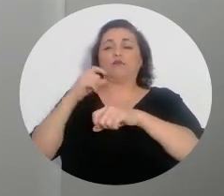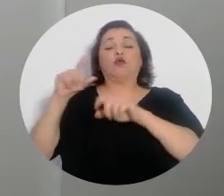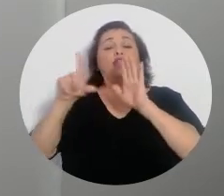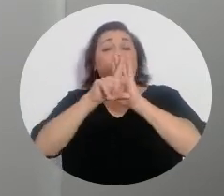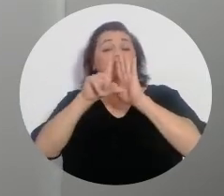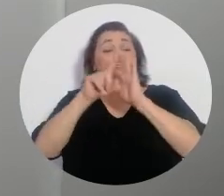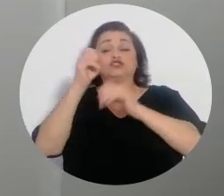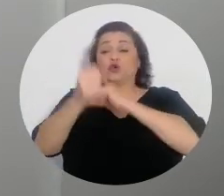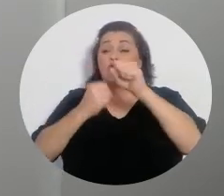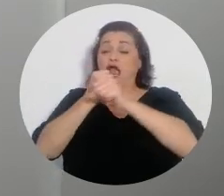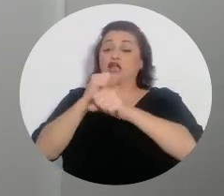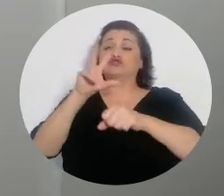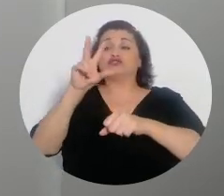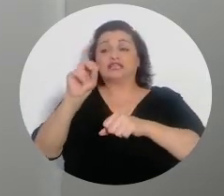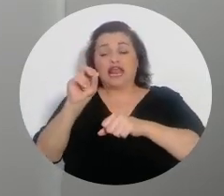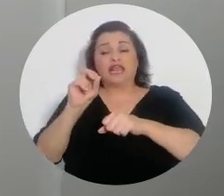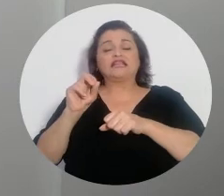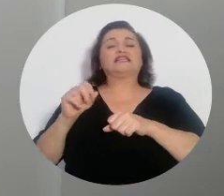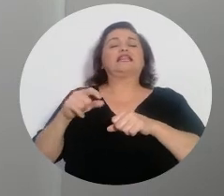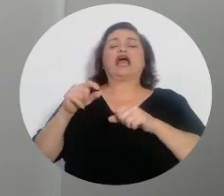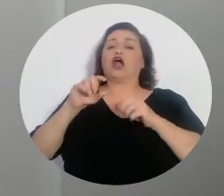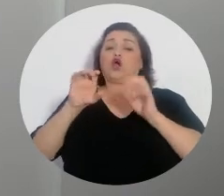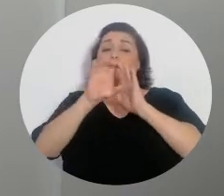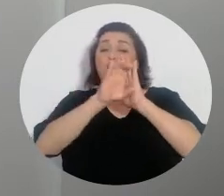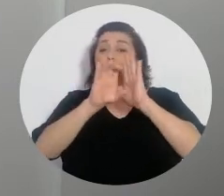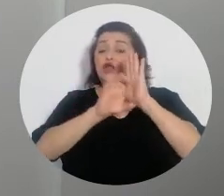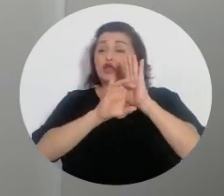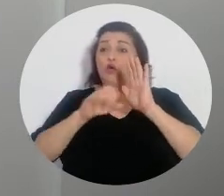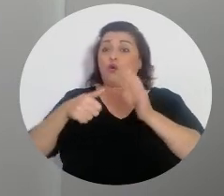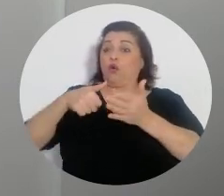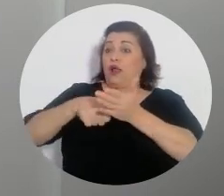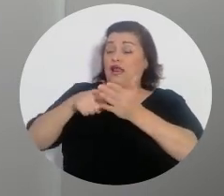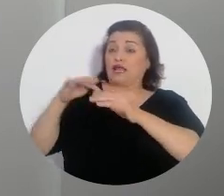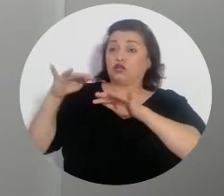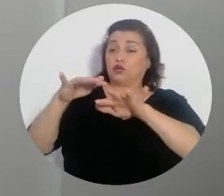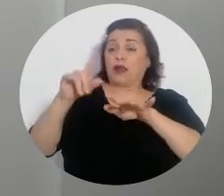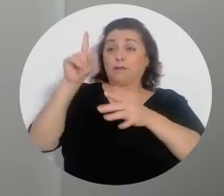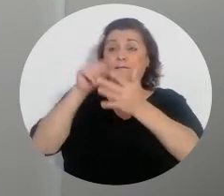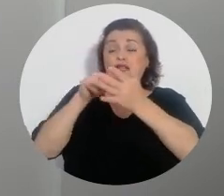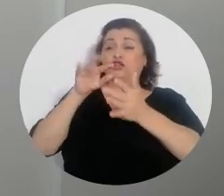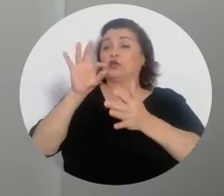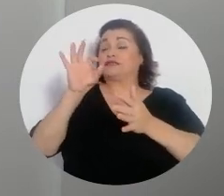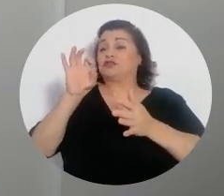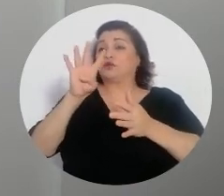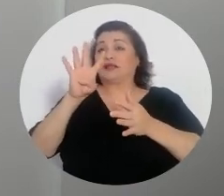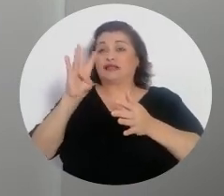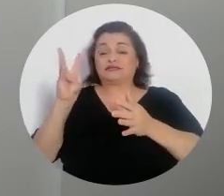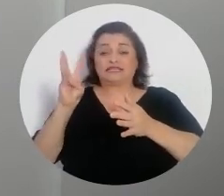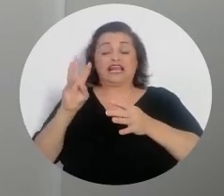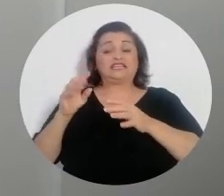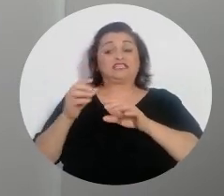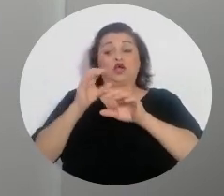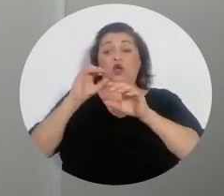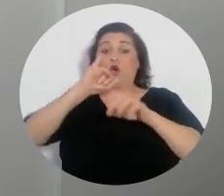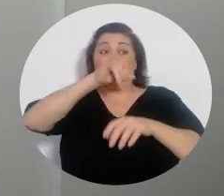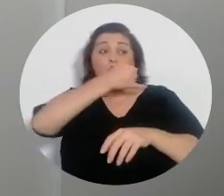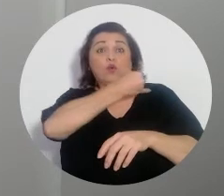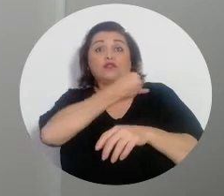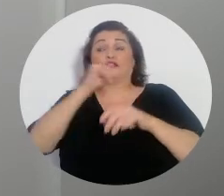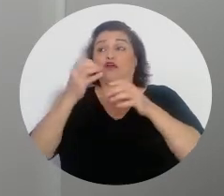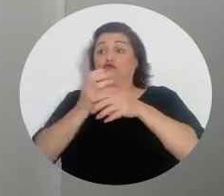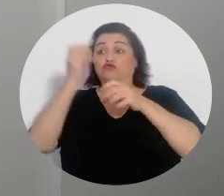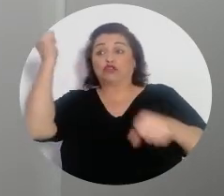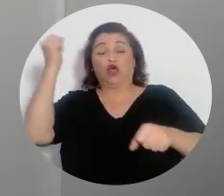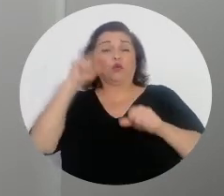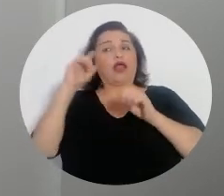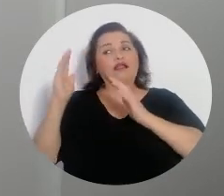funcionarios públicos? La Junta Fundadora de la Segunda República estuvo